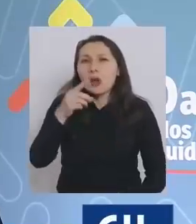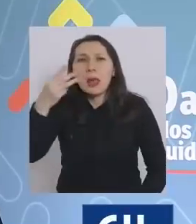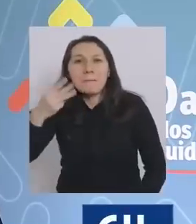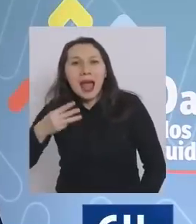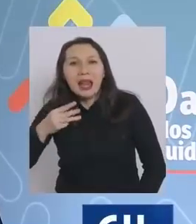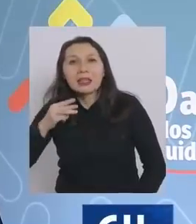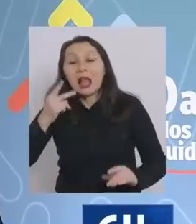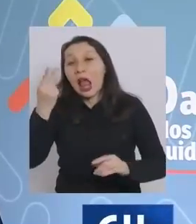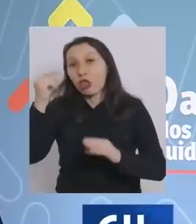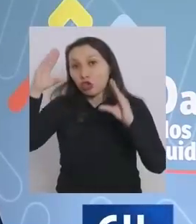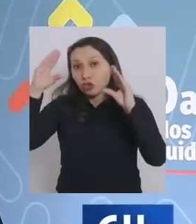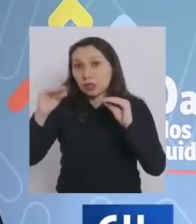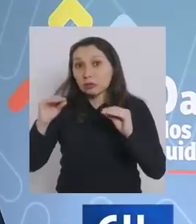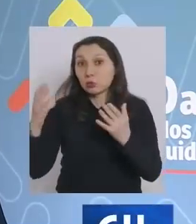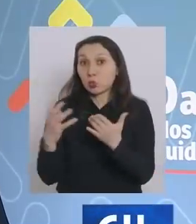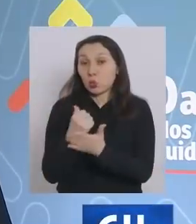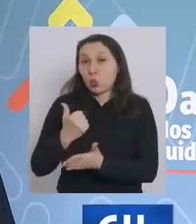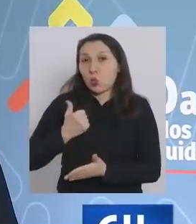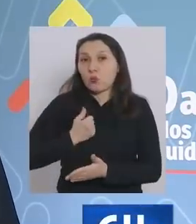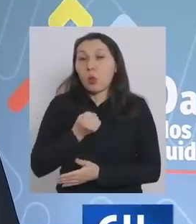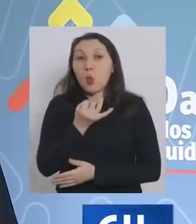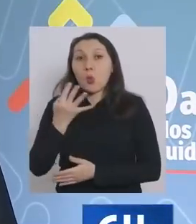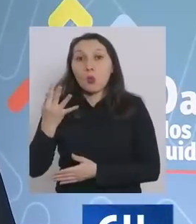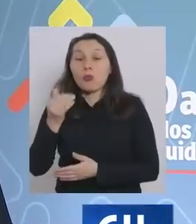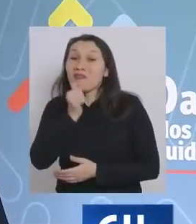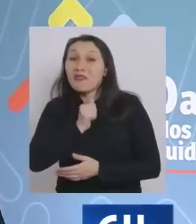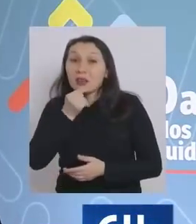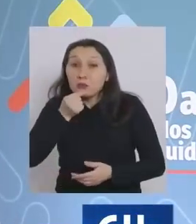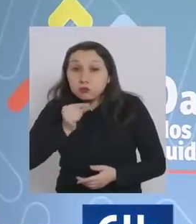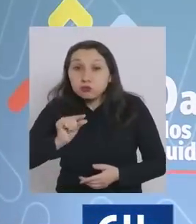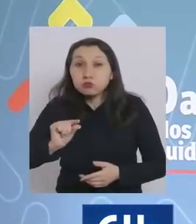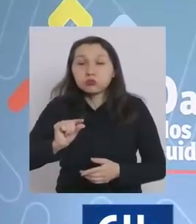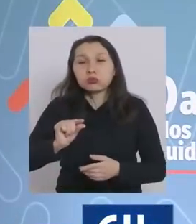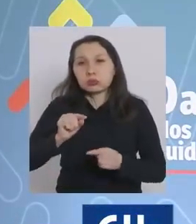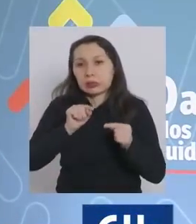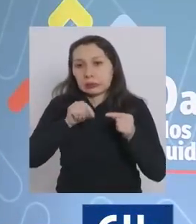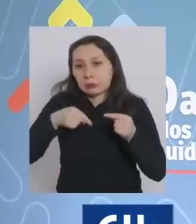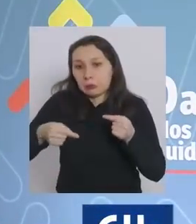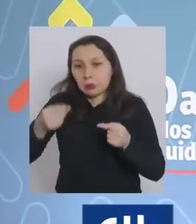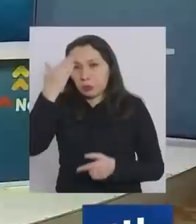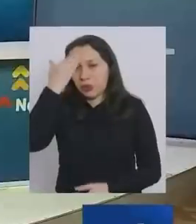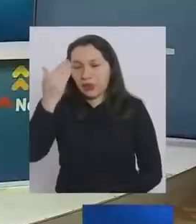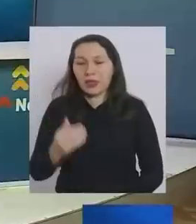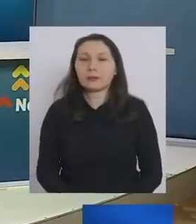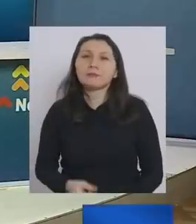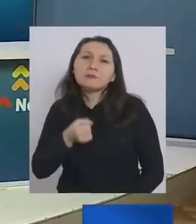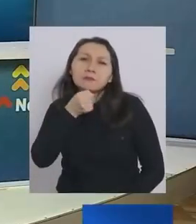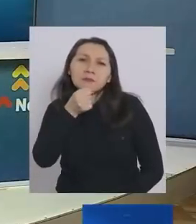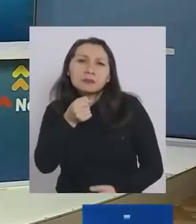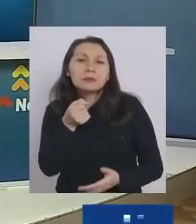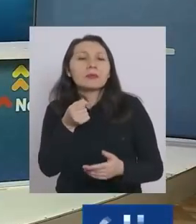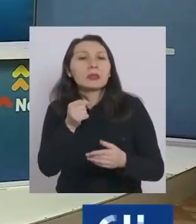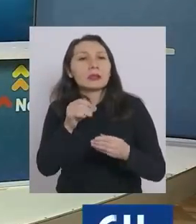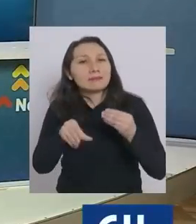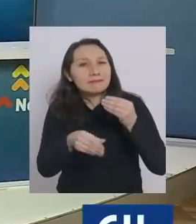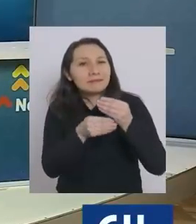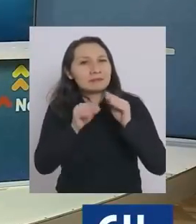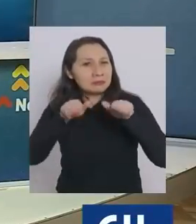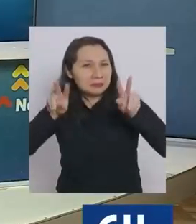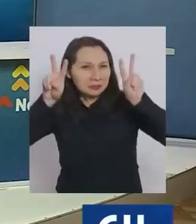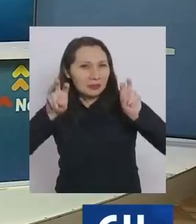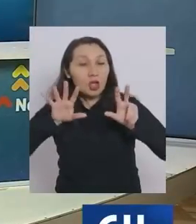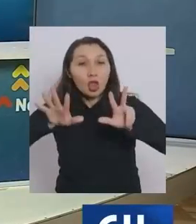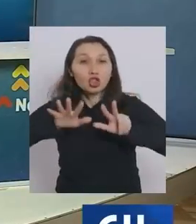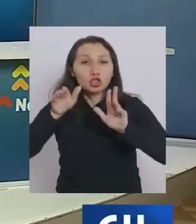a las 12 de la noche si alcanzamos ese número de vacunación que esperamos se logre en estos días Subsecretaría y en ese mismo sentido estas